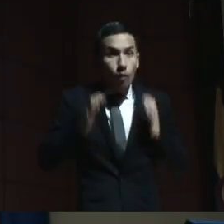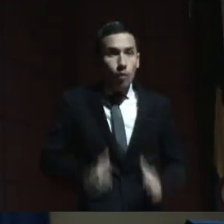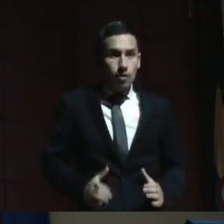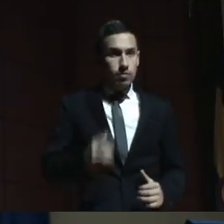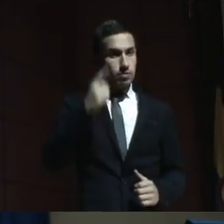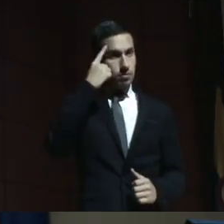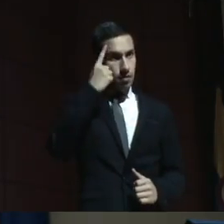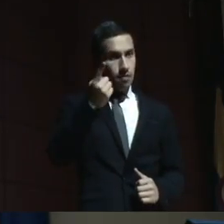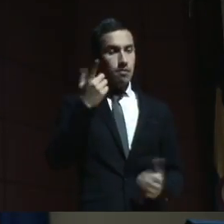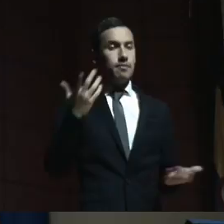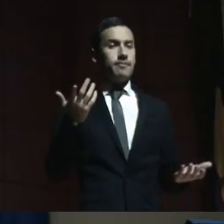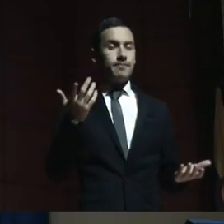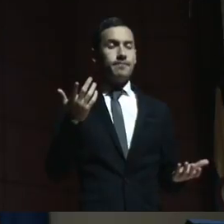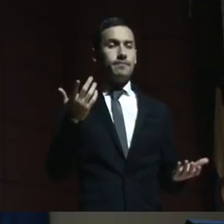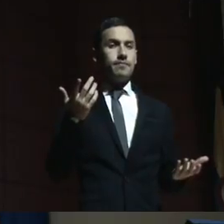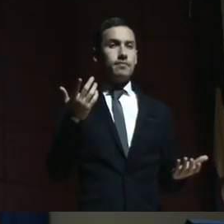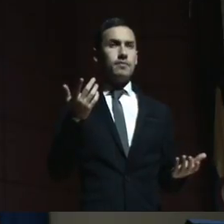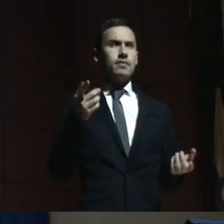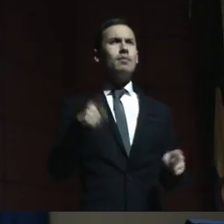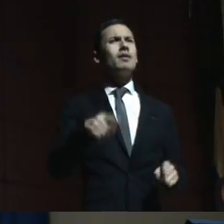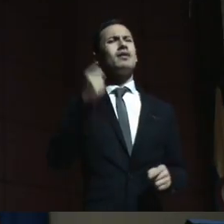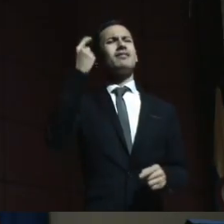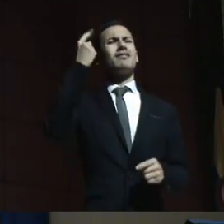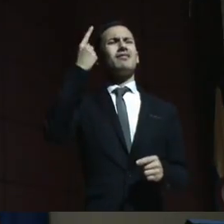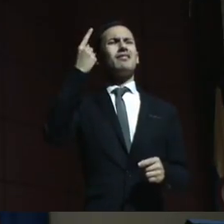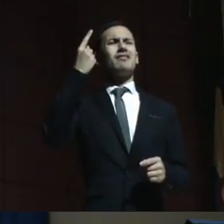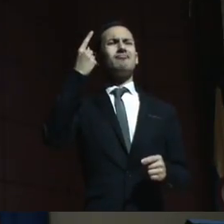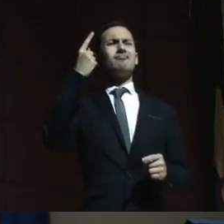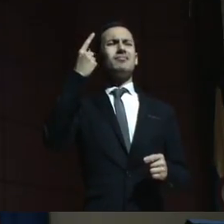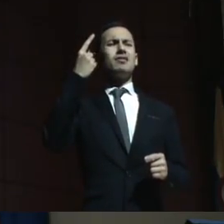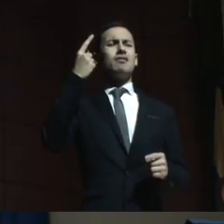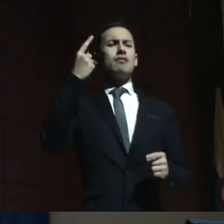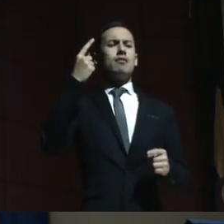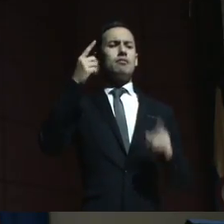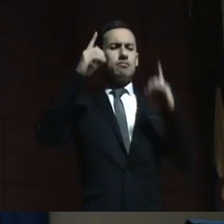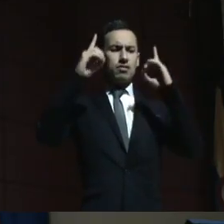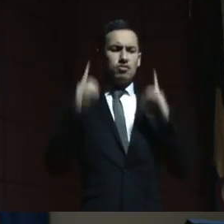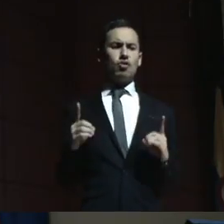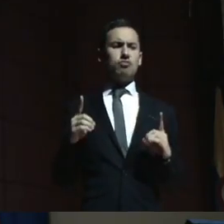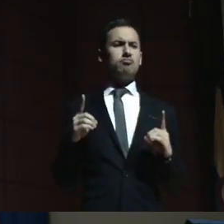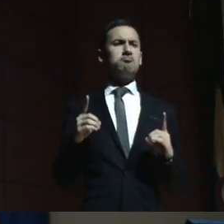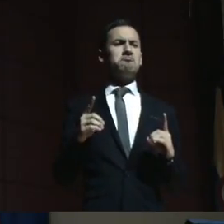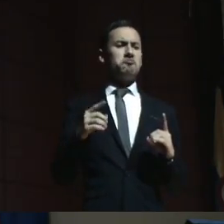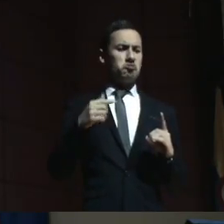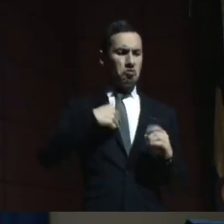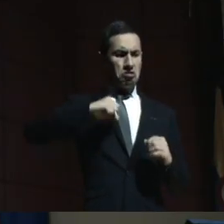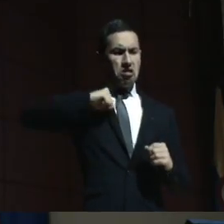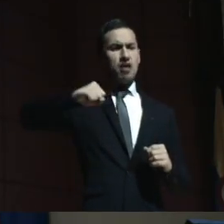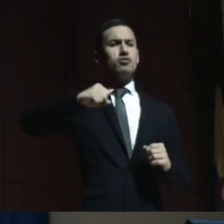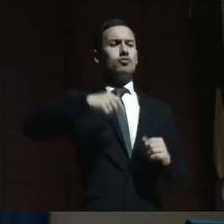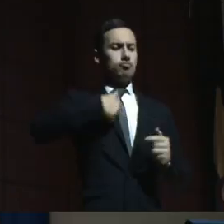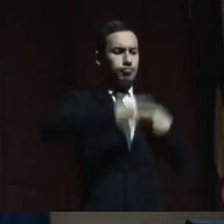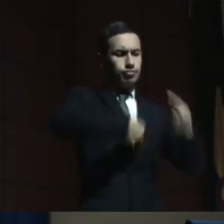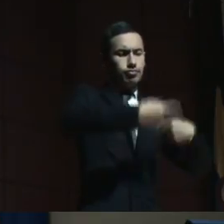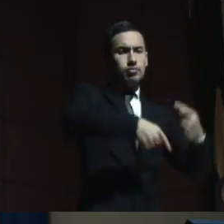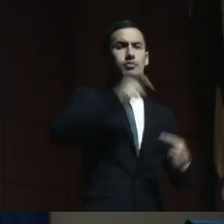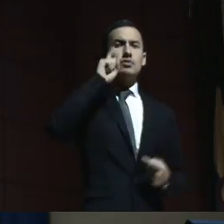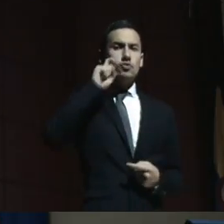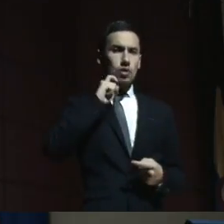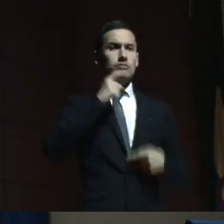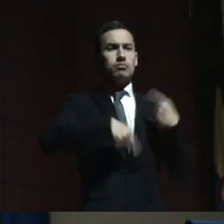también entender las implicaciones de tomar decisiones frente a sus derechos sexuales y reproductivos.